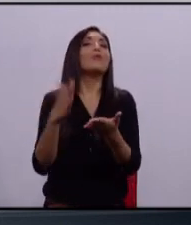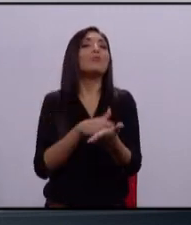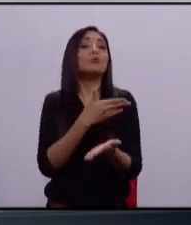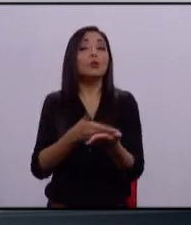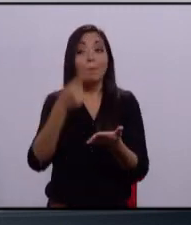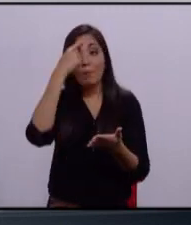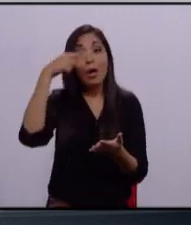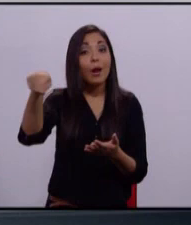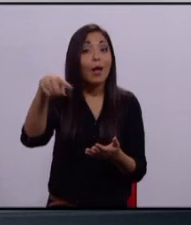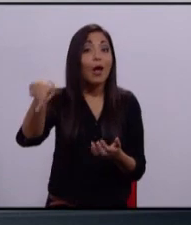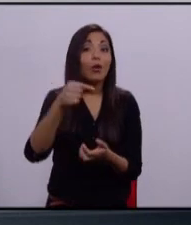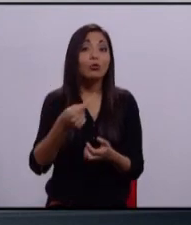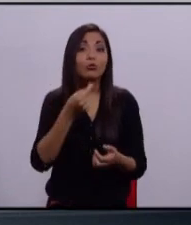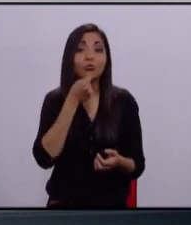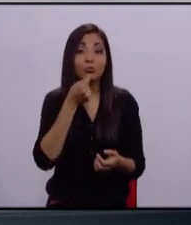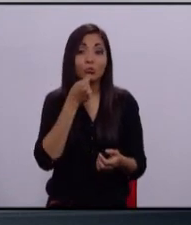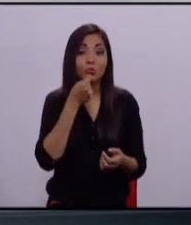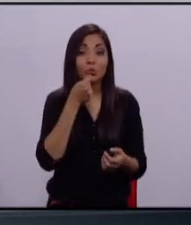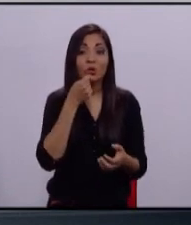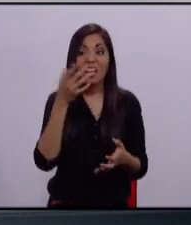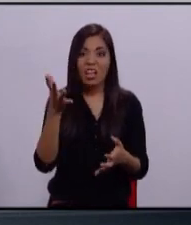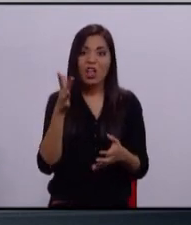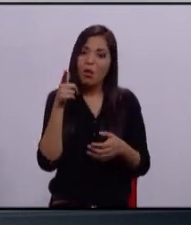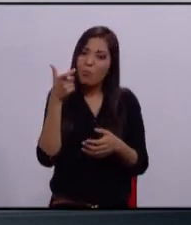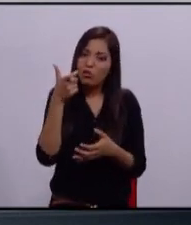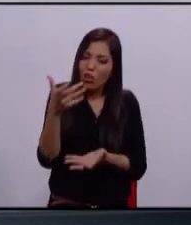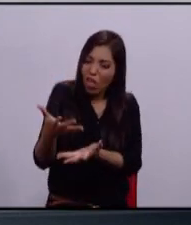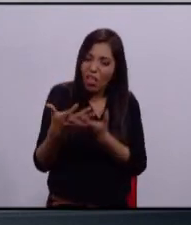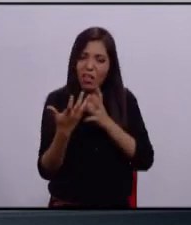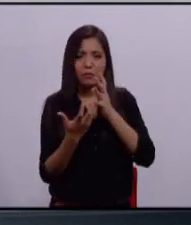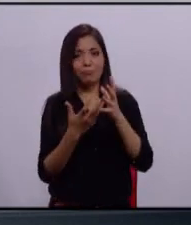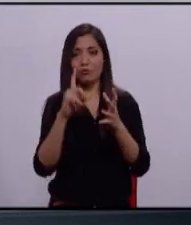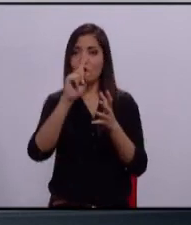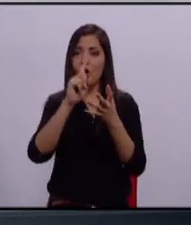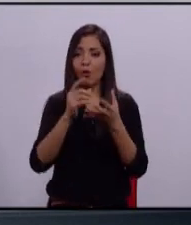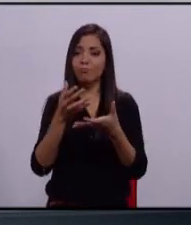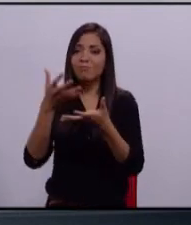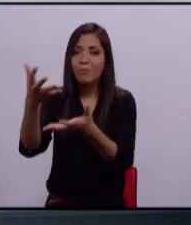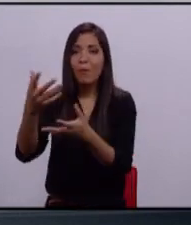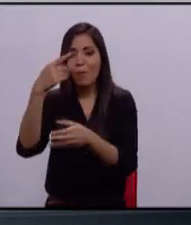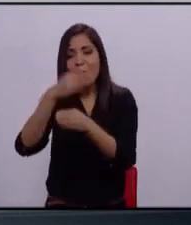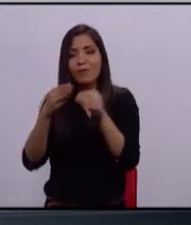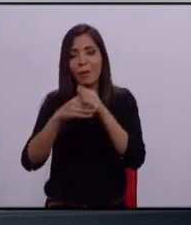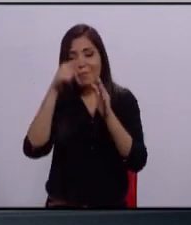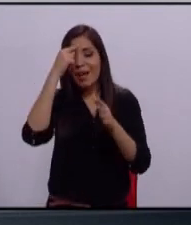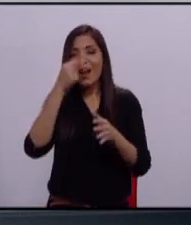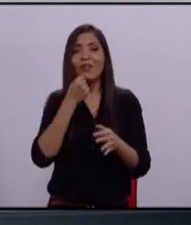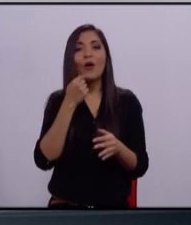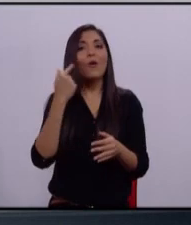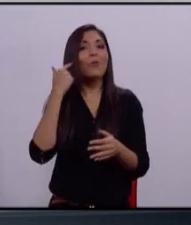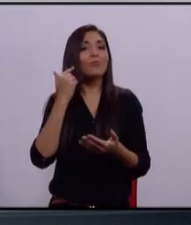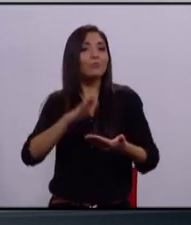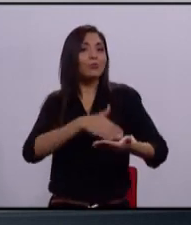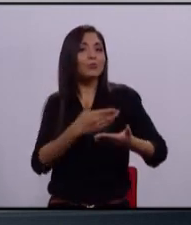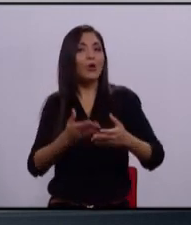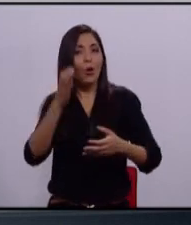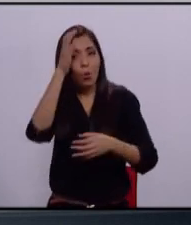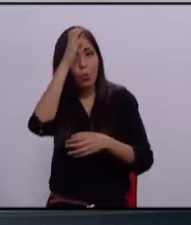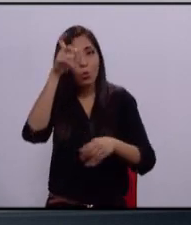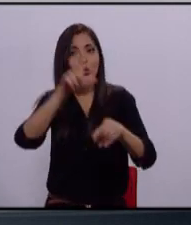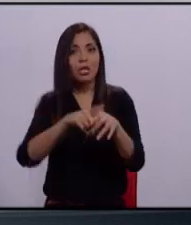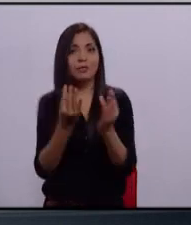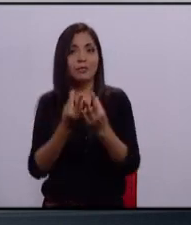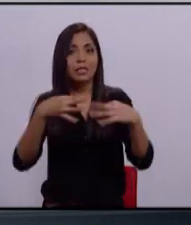niños que estén ahí no van a tocar una arma, se les va a dar cultura. Vamos también a establecer un sistema municipal de